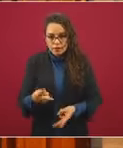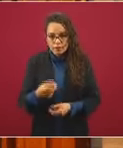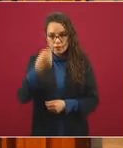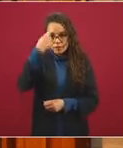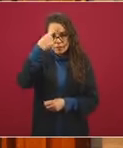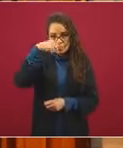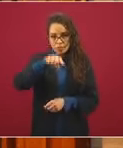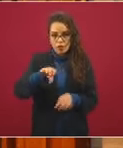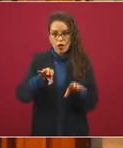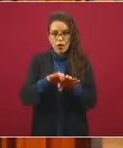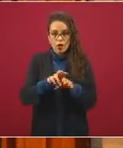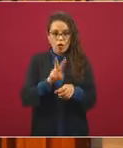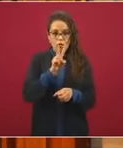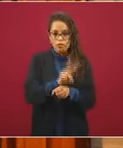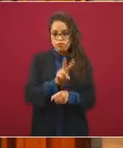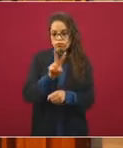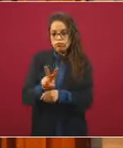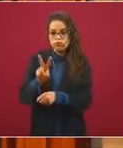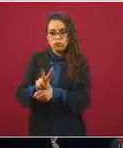sanitarios,